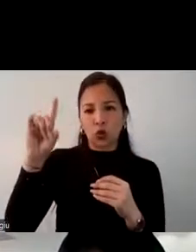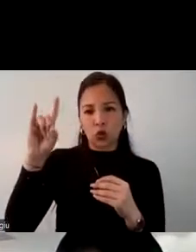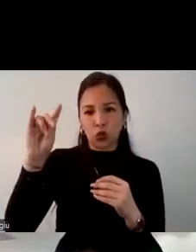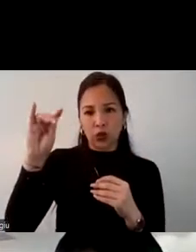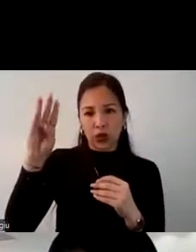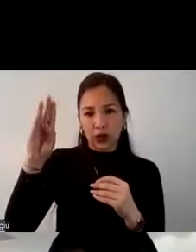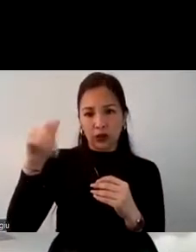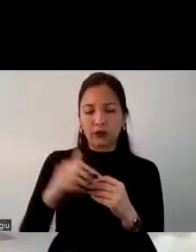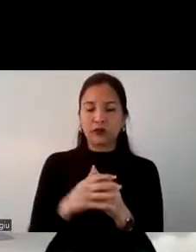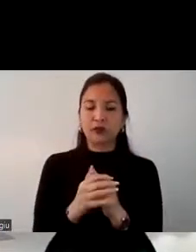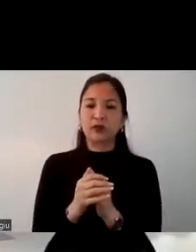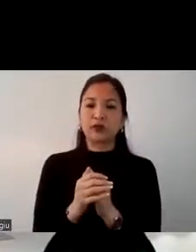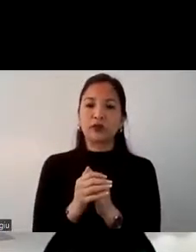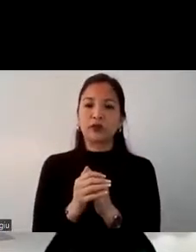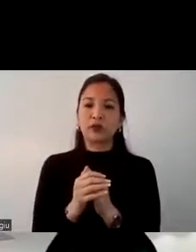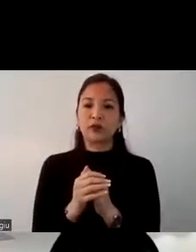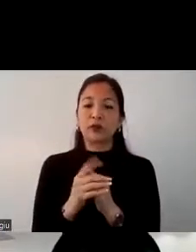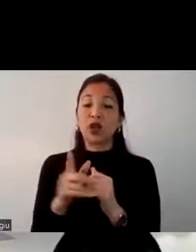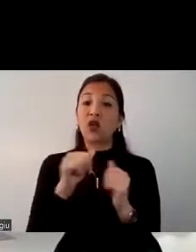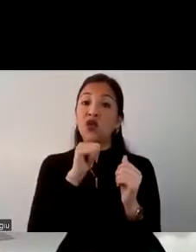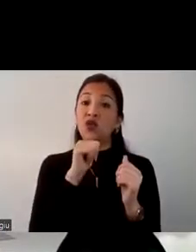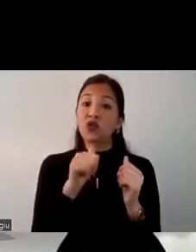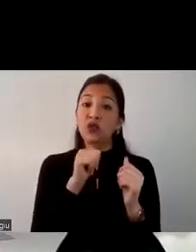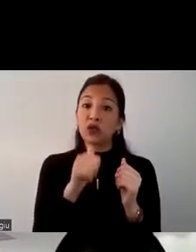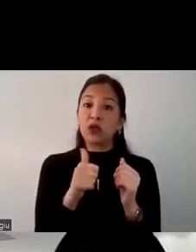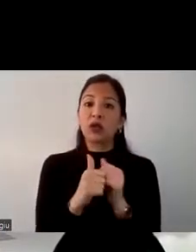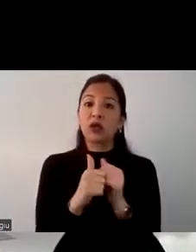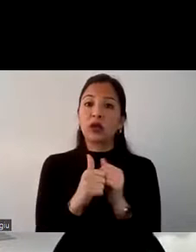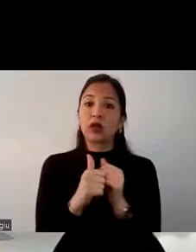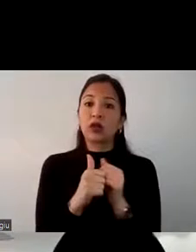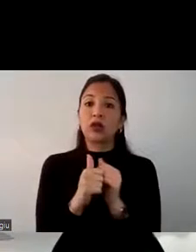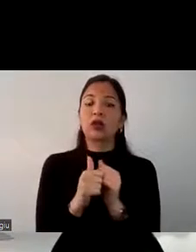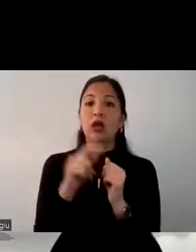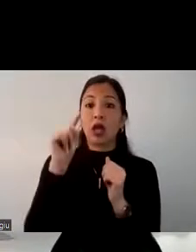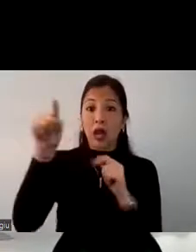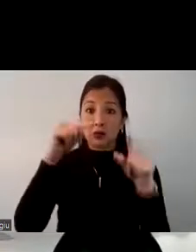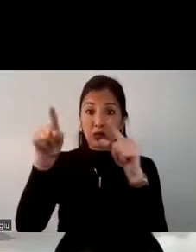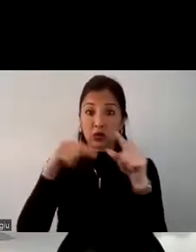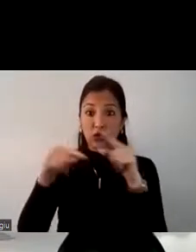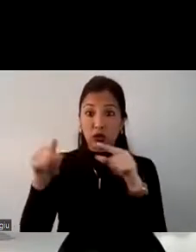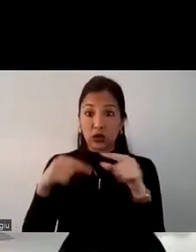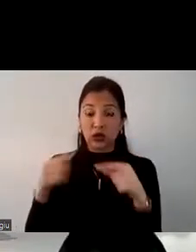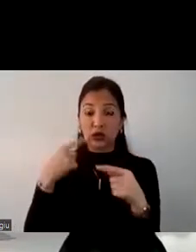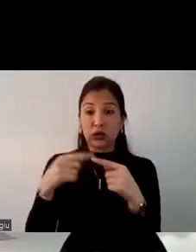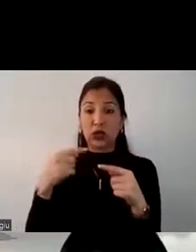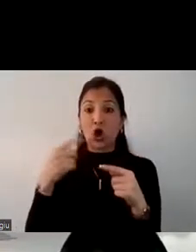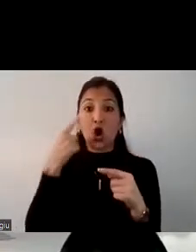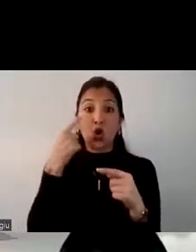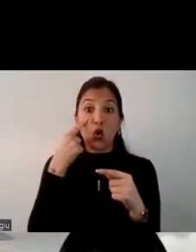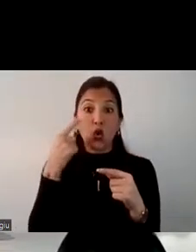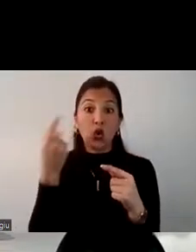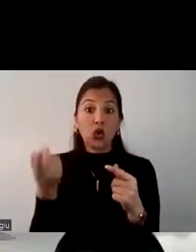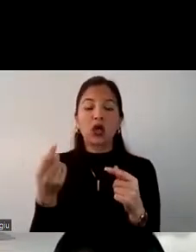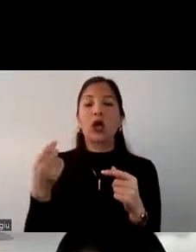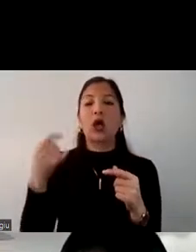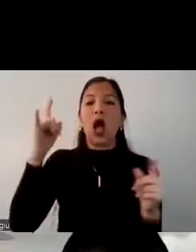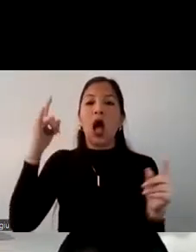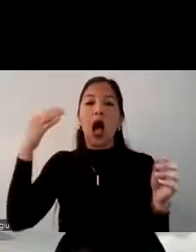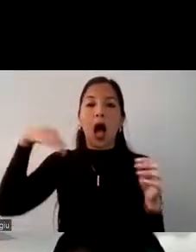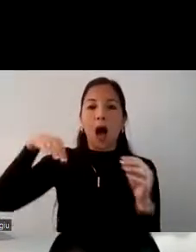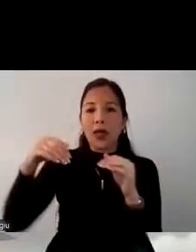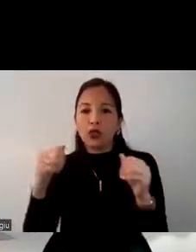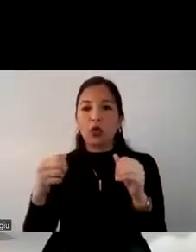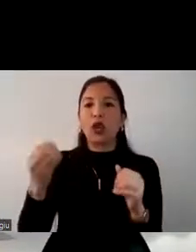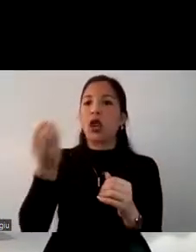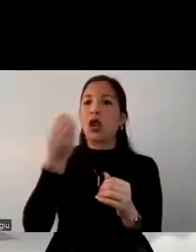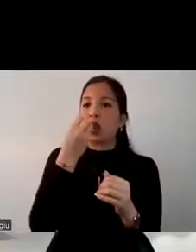comunidades nativas. Solo nos faltaría de que ellos conozcan que efectivamente naturaleza, aventura y gastronomía está ligado a los